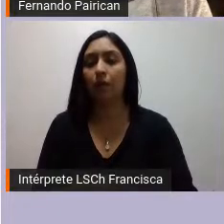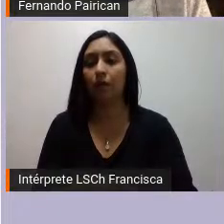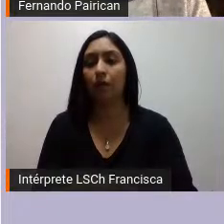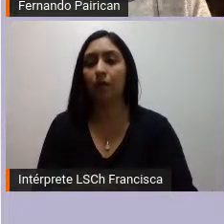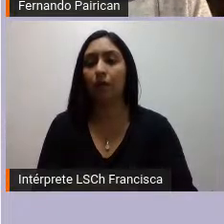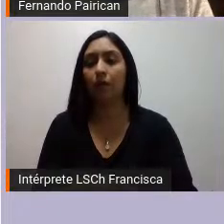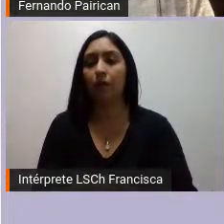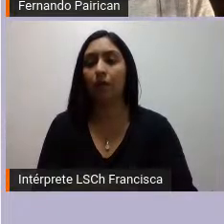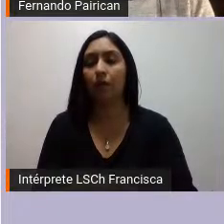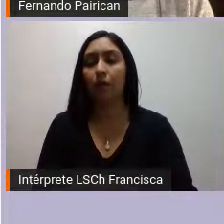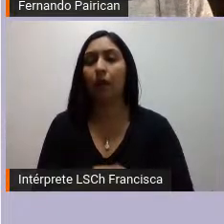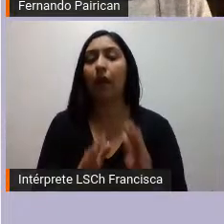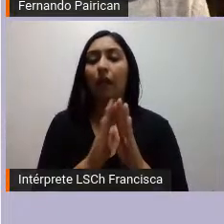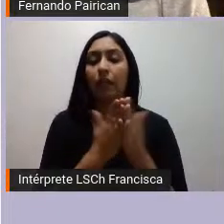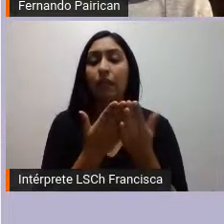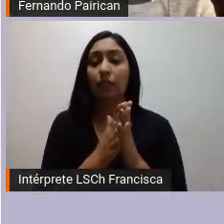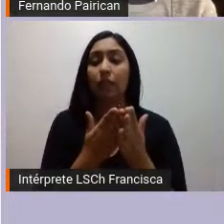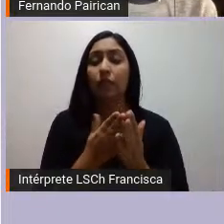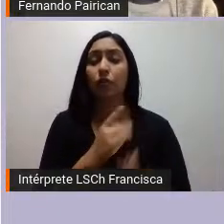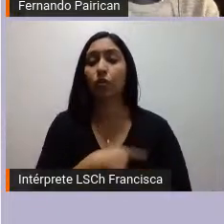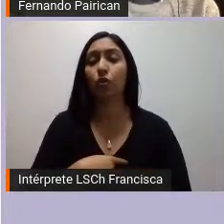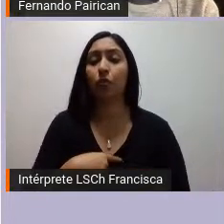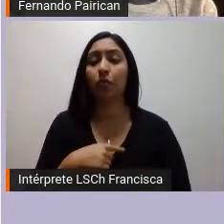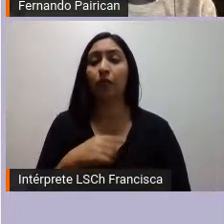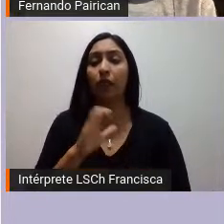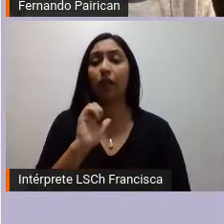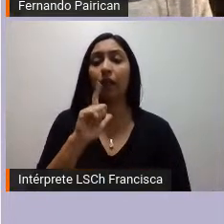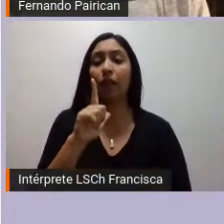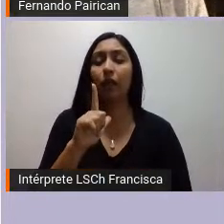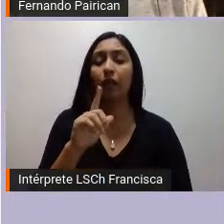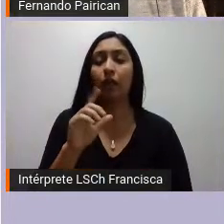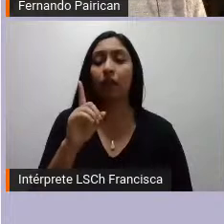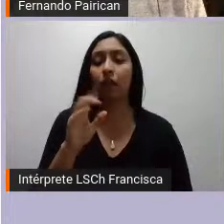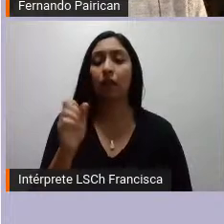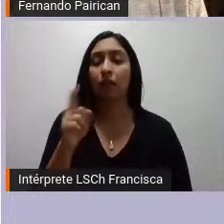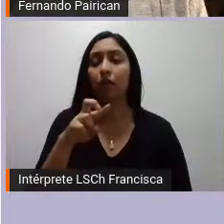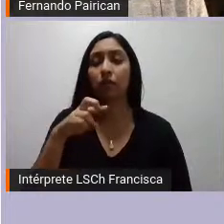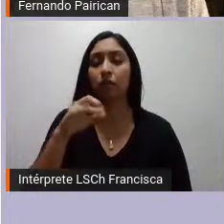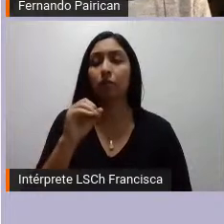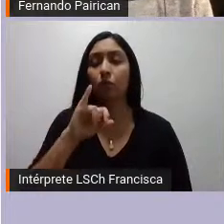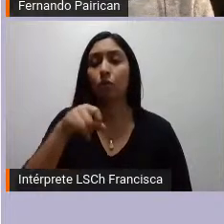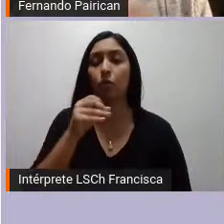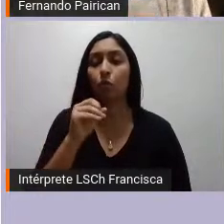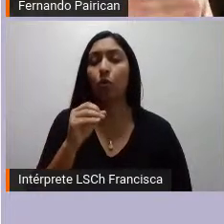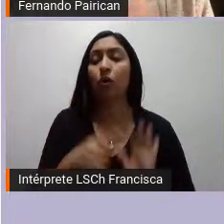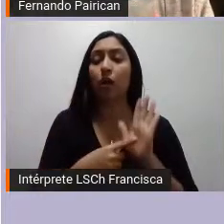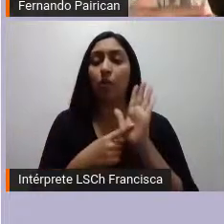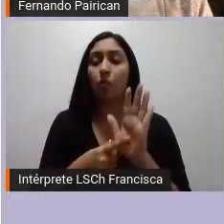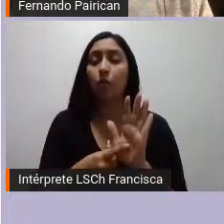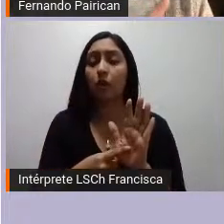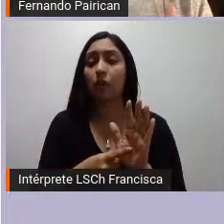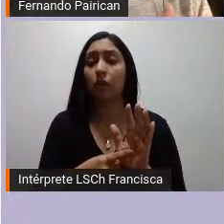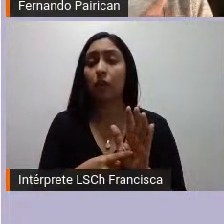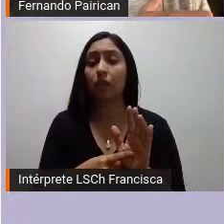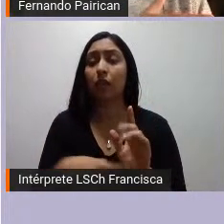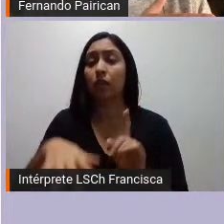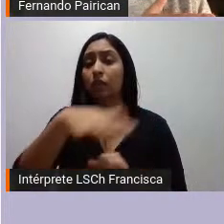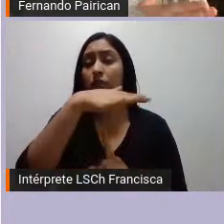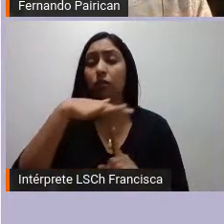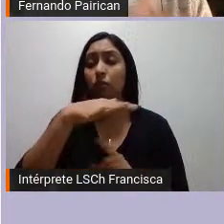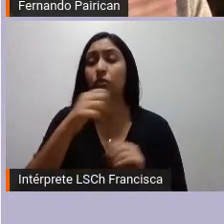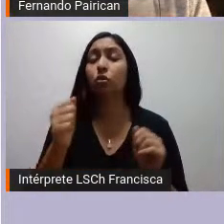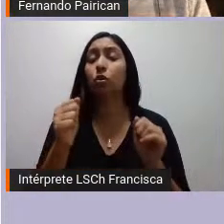Martín Correa donde muestra esto a partir de fuentes y da dando cuenta cómo se va generando la